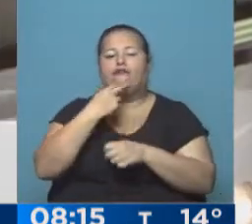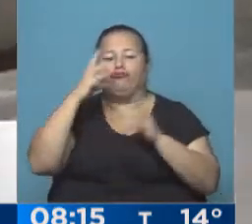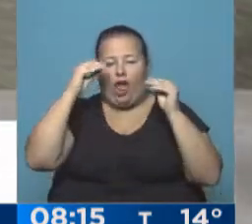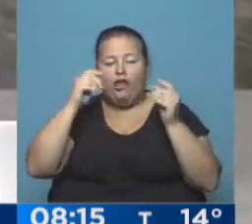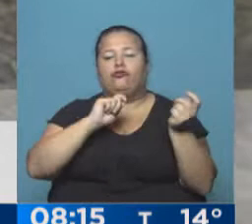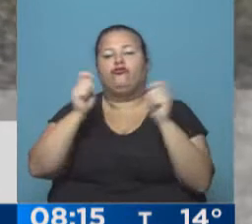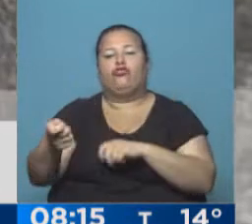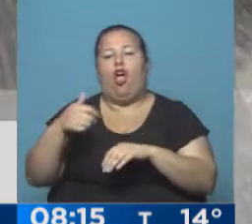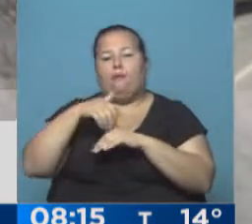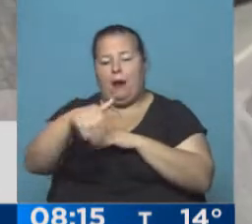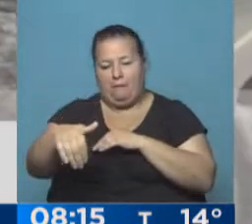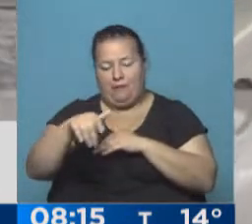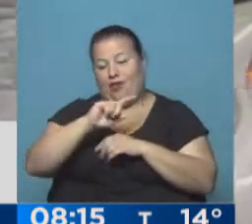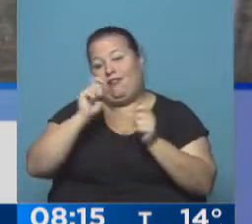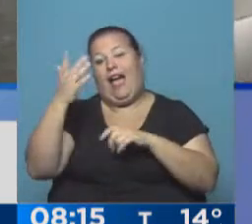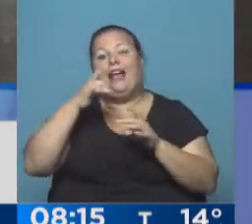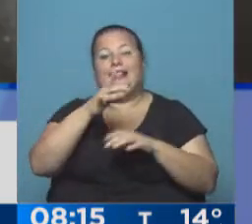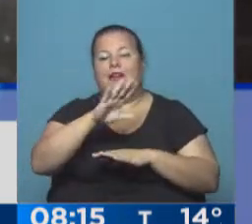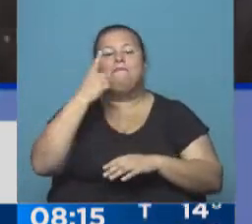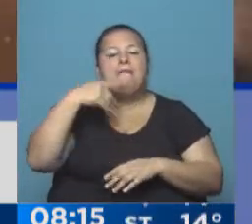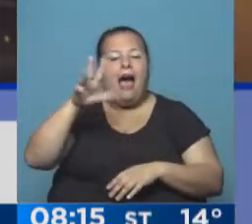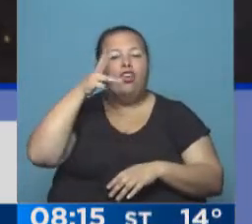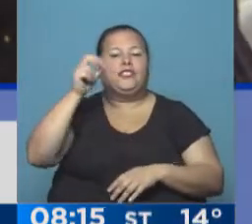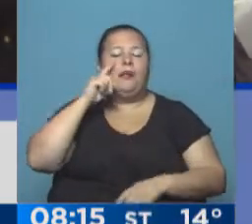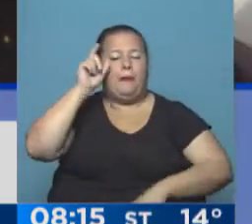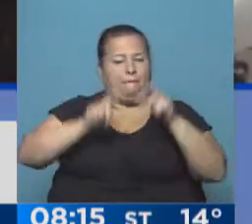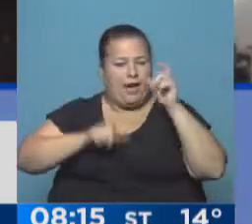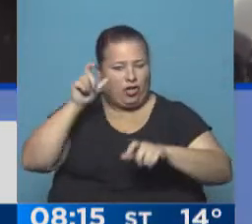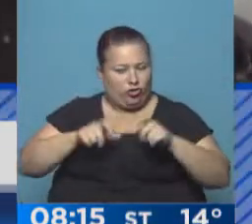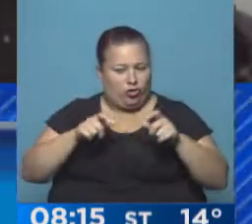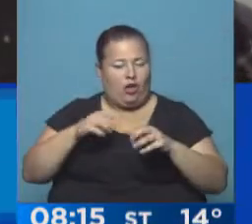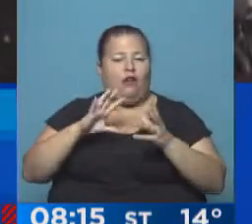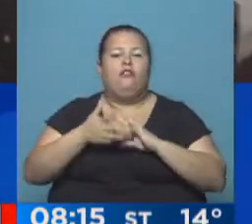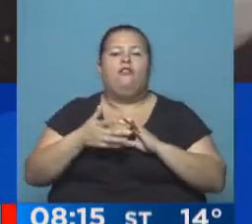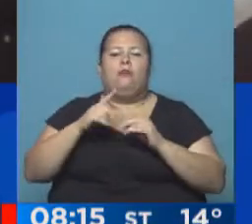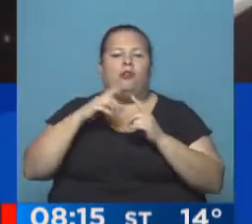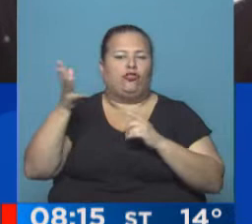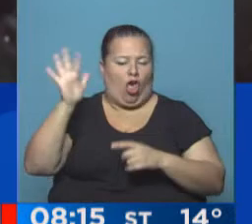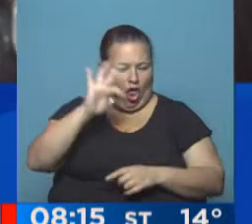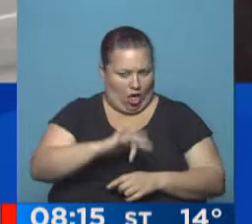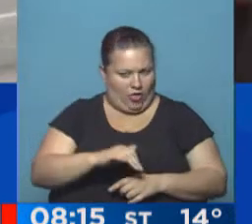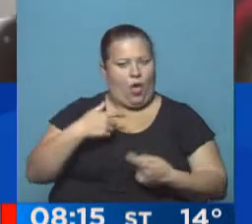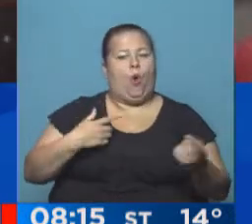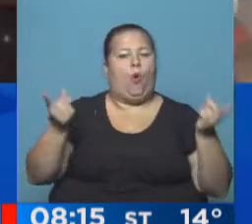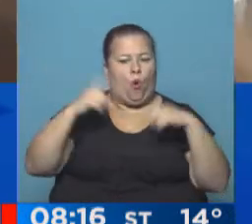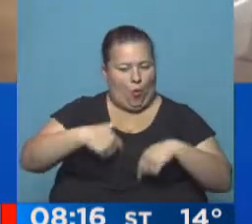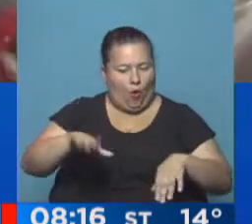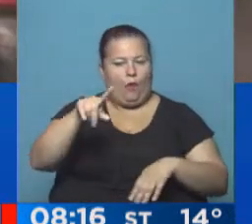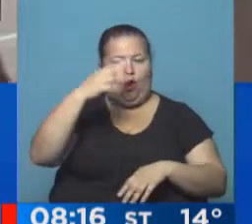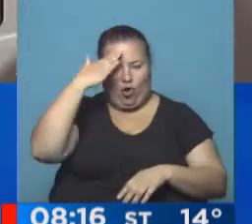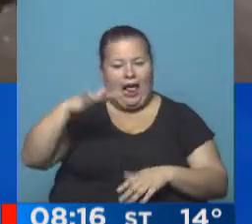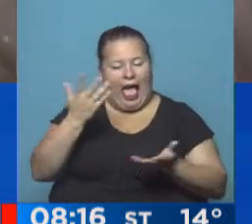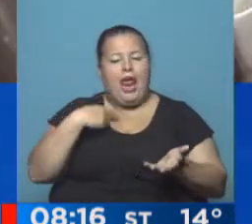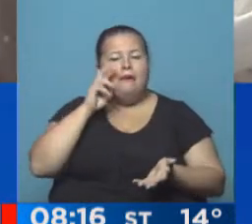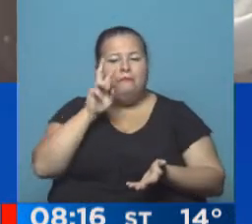para reemplazar el servicio que utilizan más de 80.000 usuarios de manera diaria. Vamos a volver más adelante allí a Constitución. Claro, porque